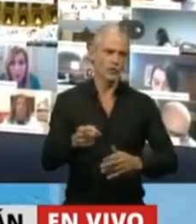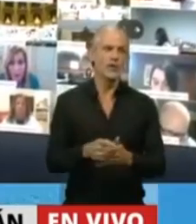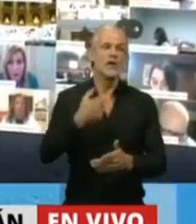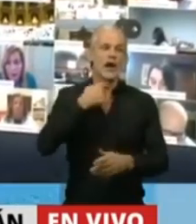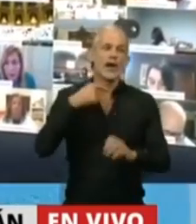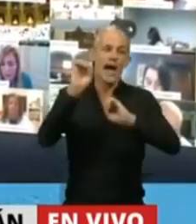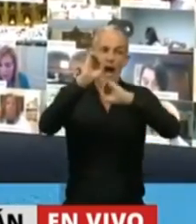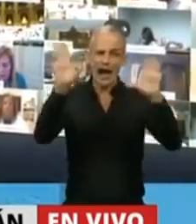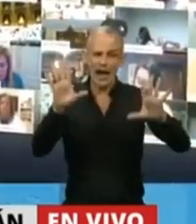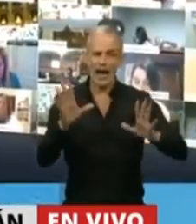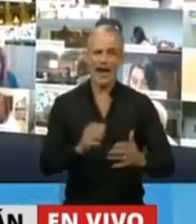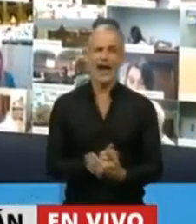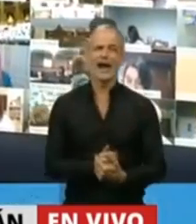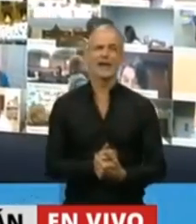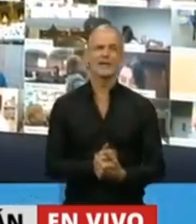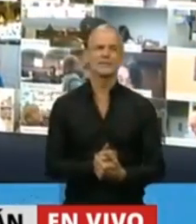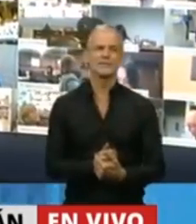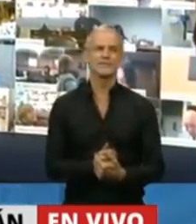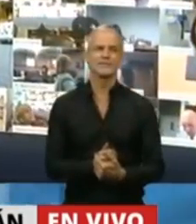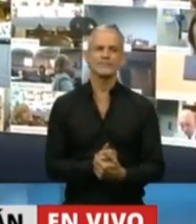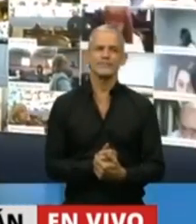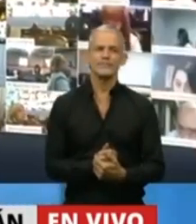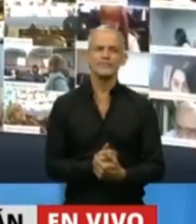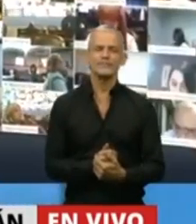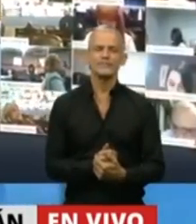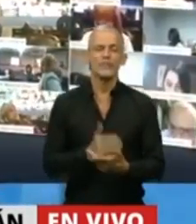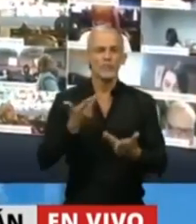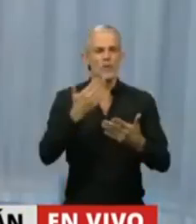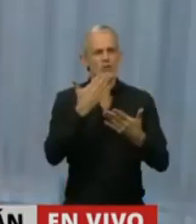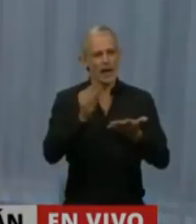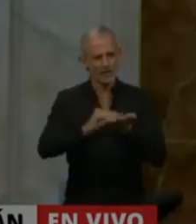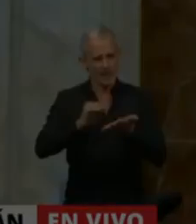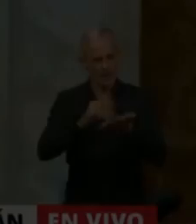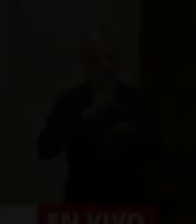aclarado entre todos. Gracias, señor Presidente. Gracias, diputada.